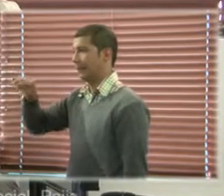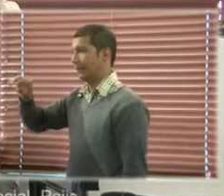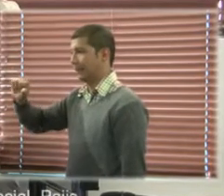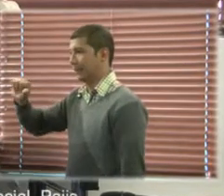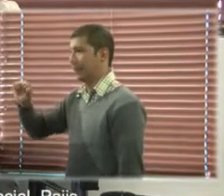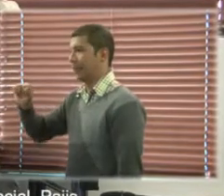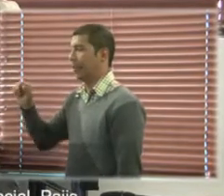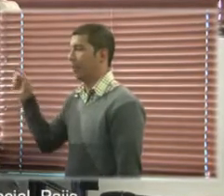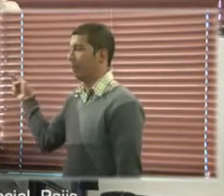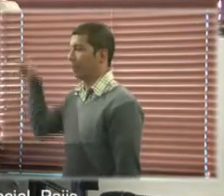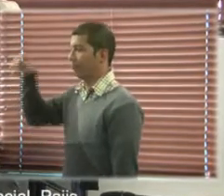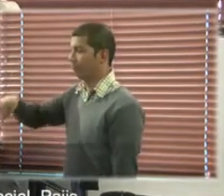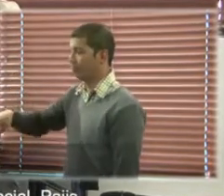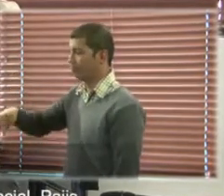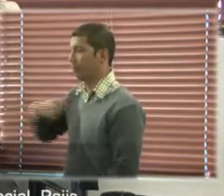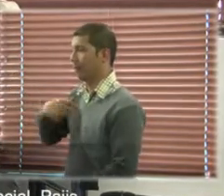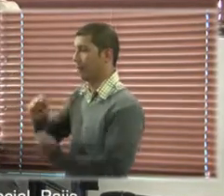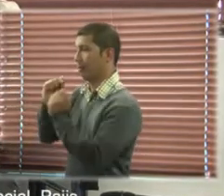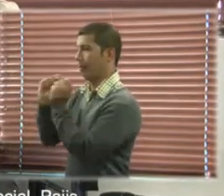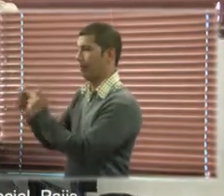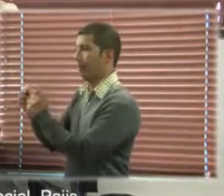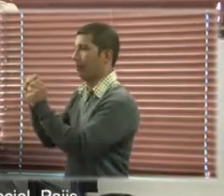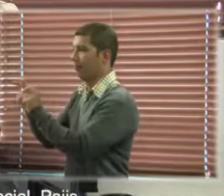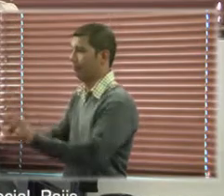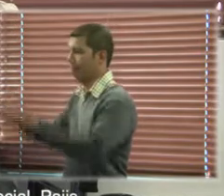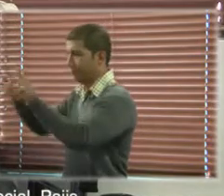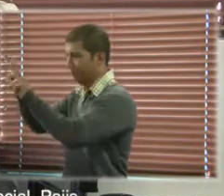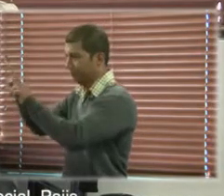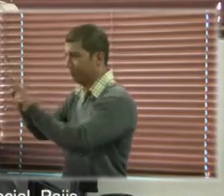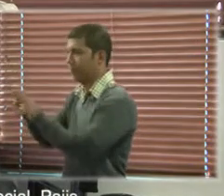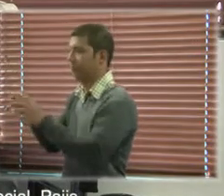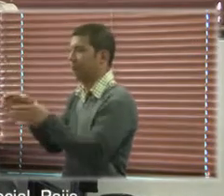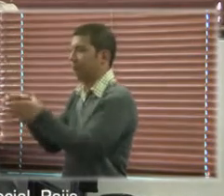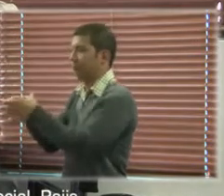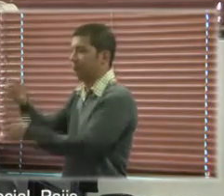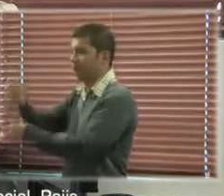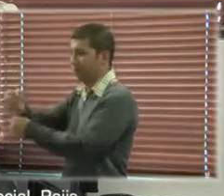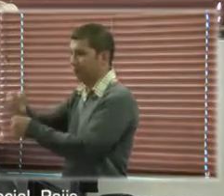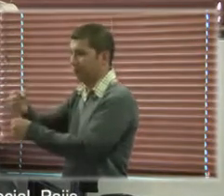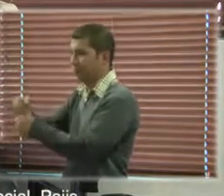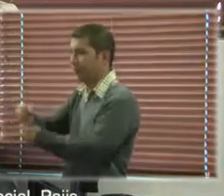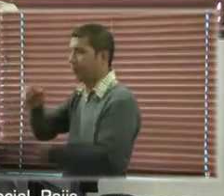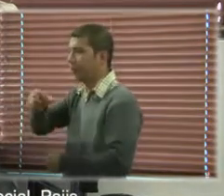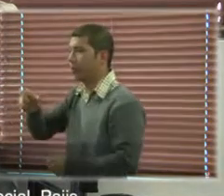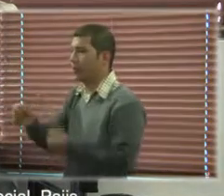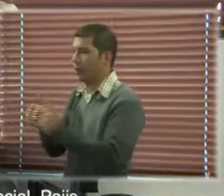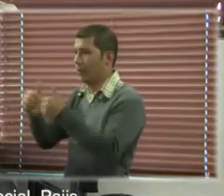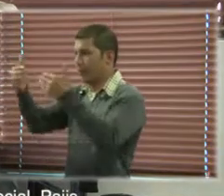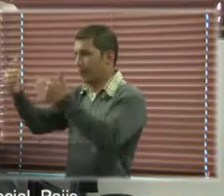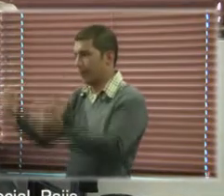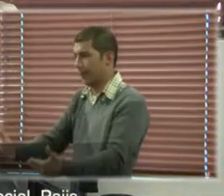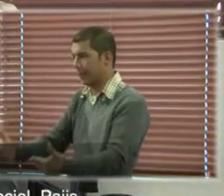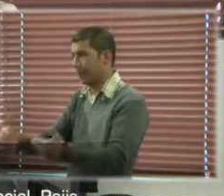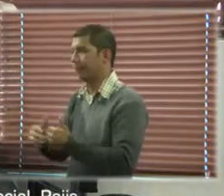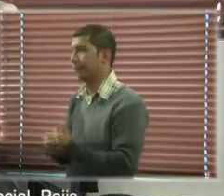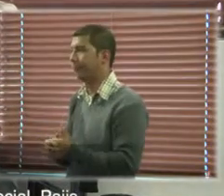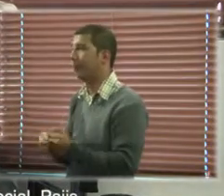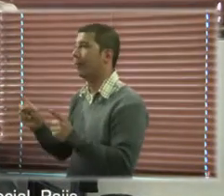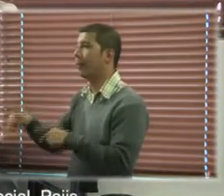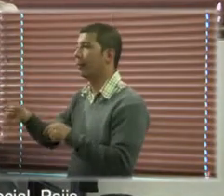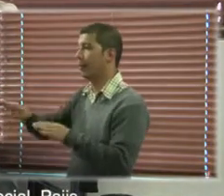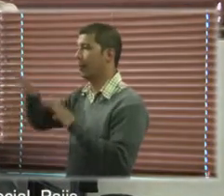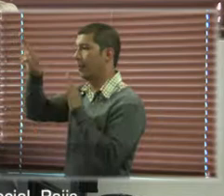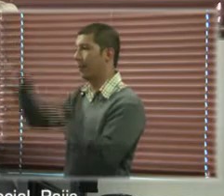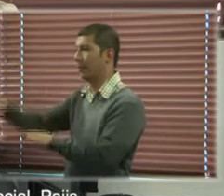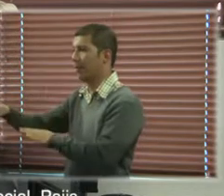del Comité de Naciones Unidas sobre los Derechos de las Personas con Discapacidad y además en representación de Handicap International